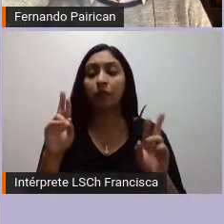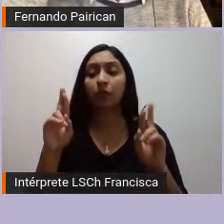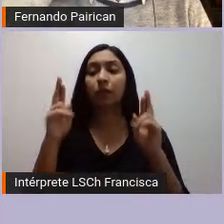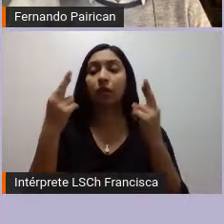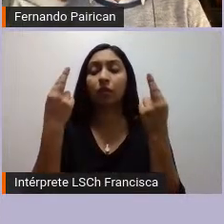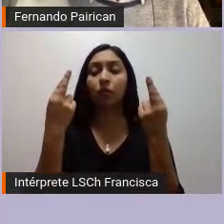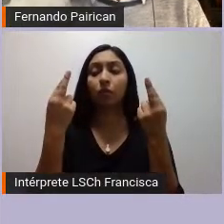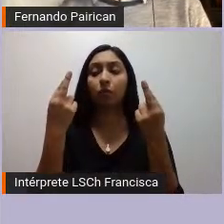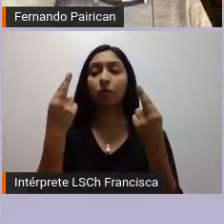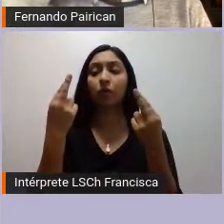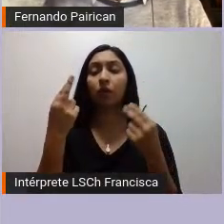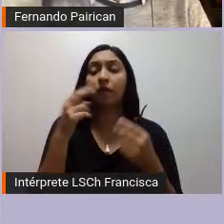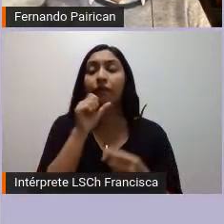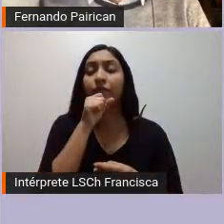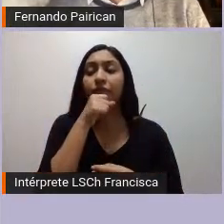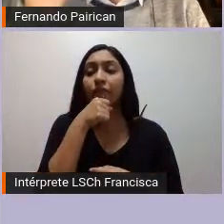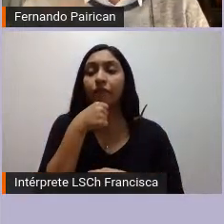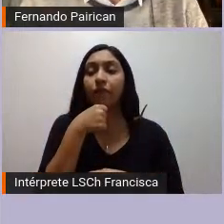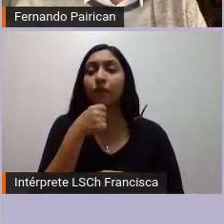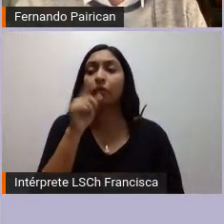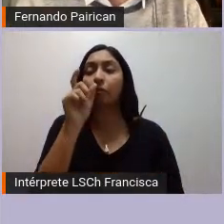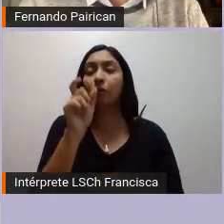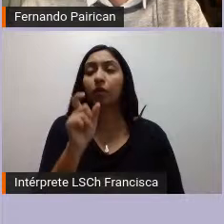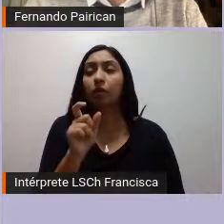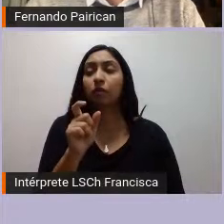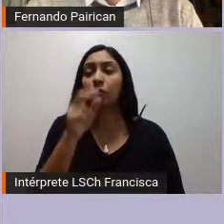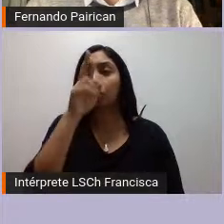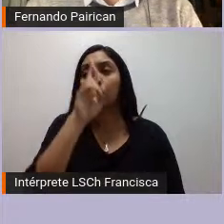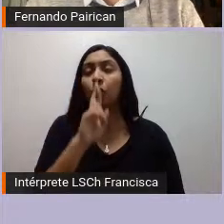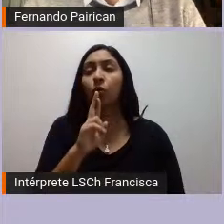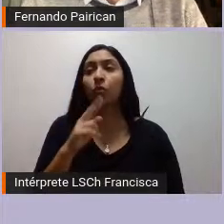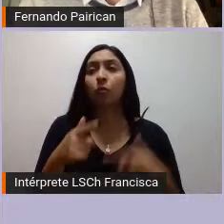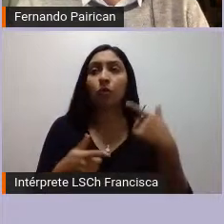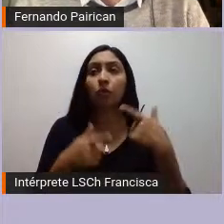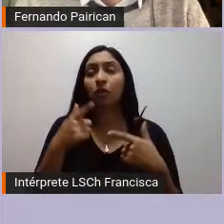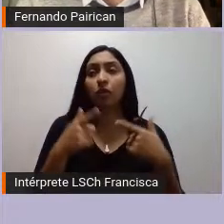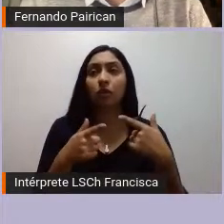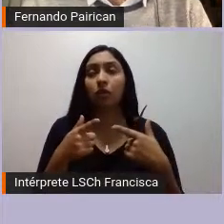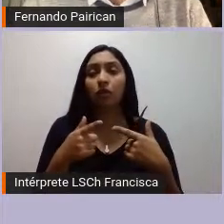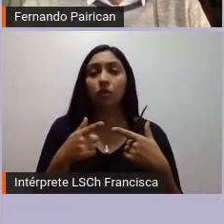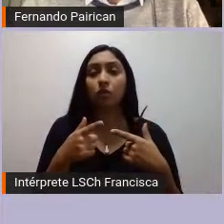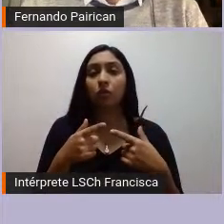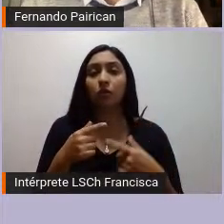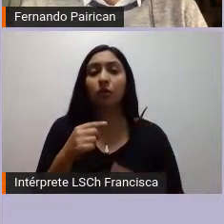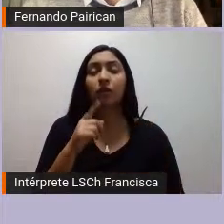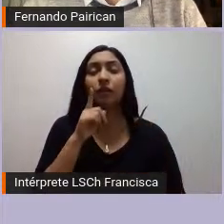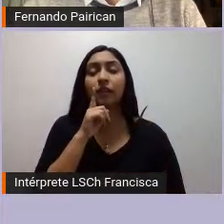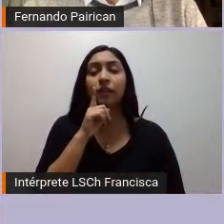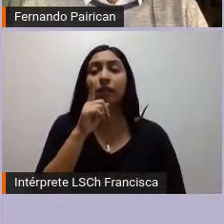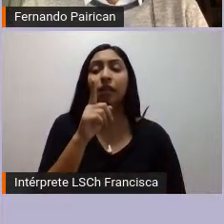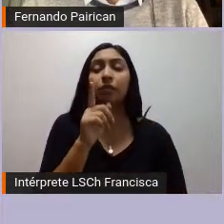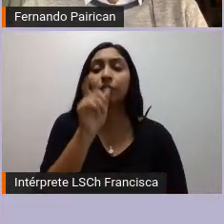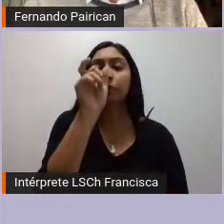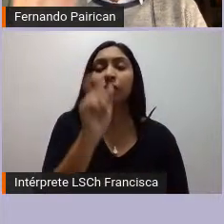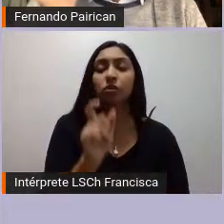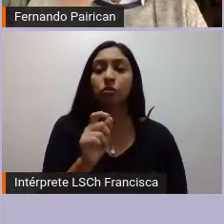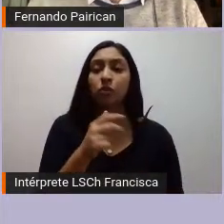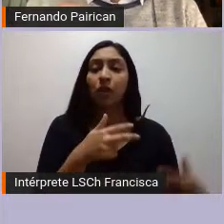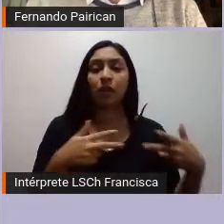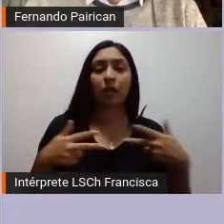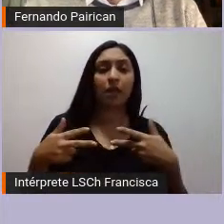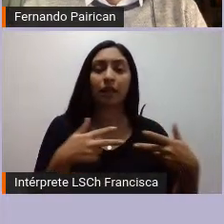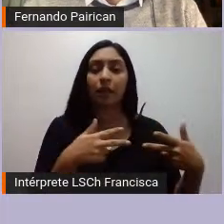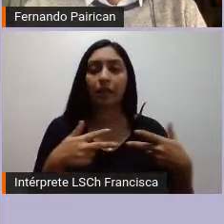político mapuche que se enseñó mucho en las escuelas chilenas creo yo que es el guerrero y al